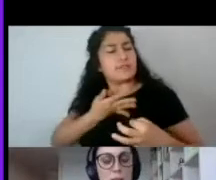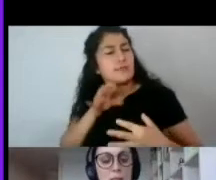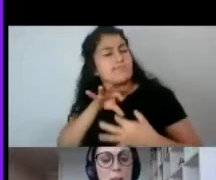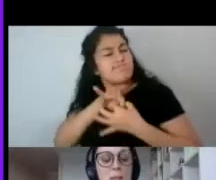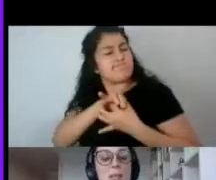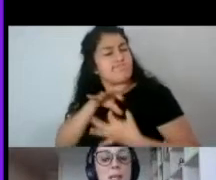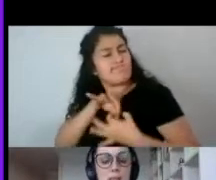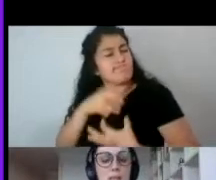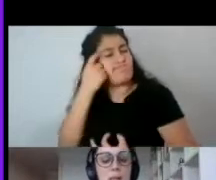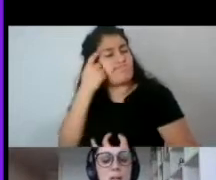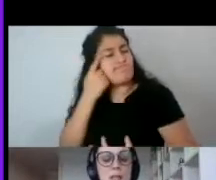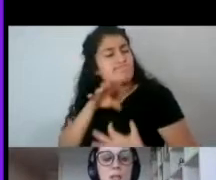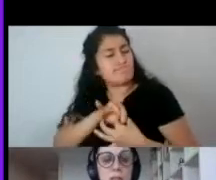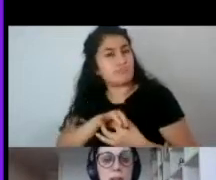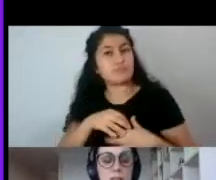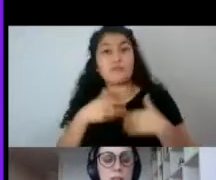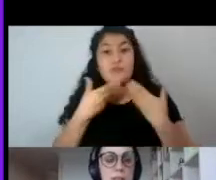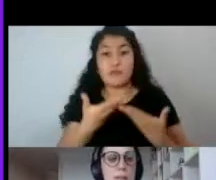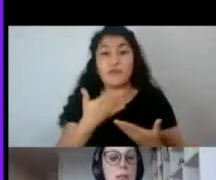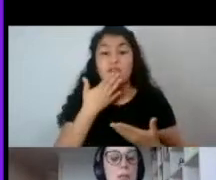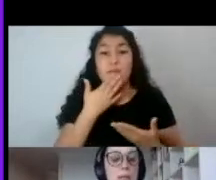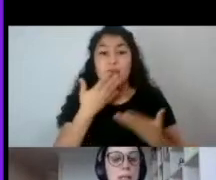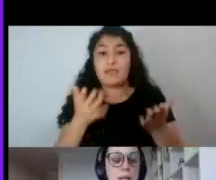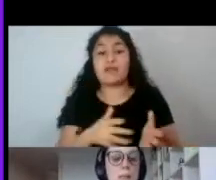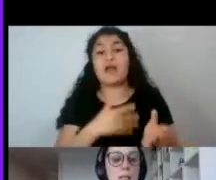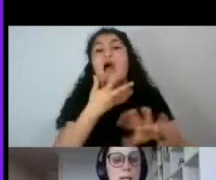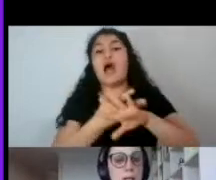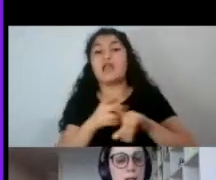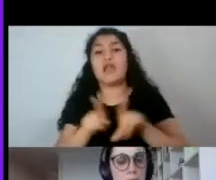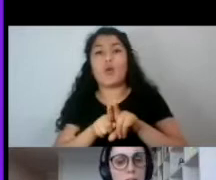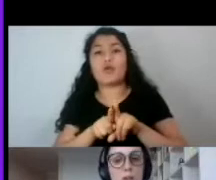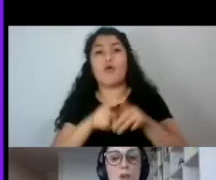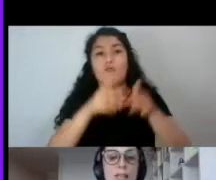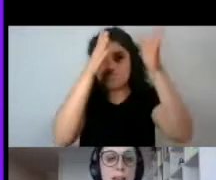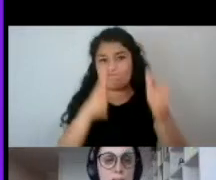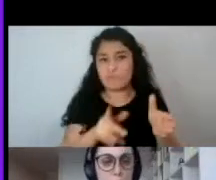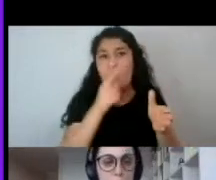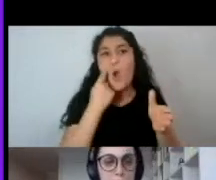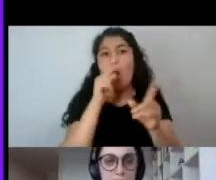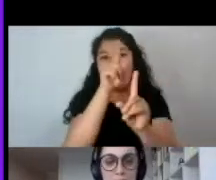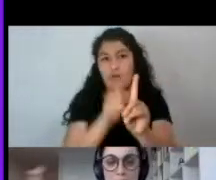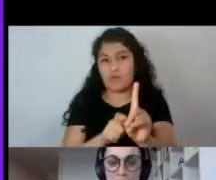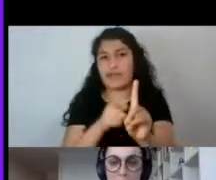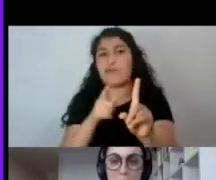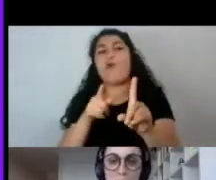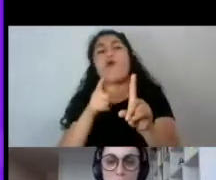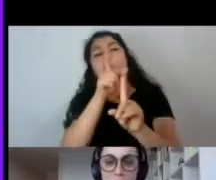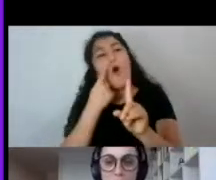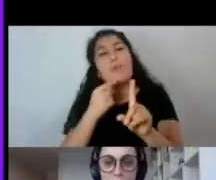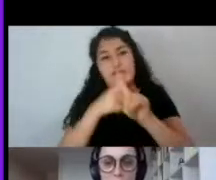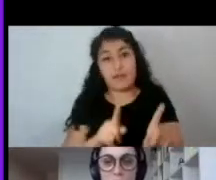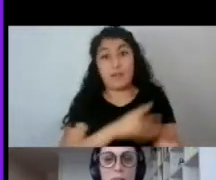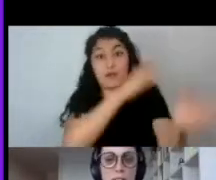constantemente Katniss a lo largo del relato esta masculinidad marginal con gay, que es a quien tenemos